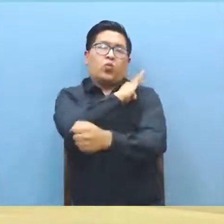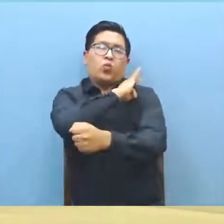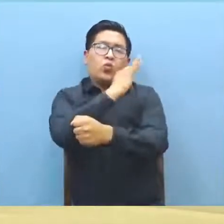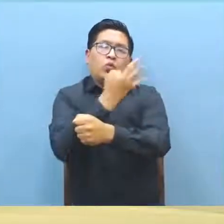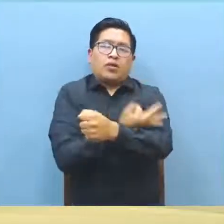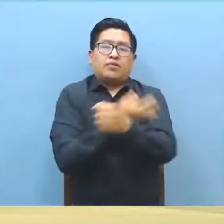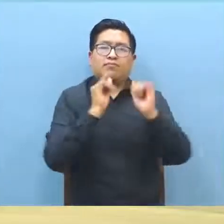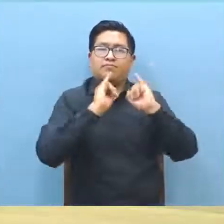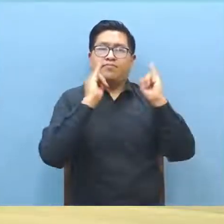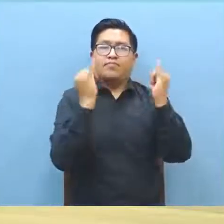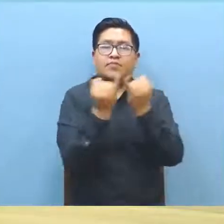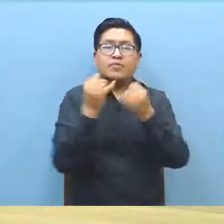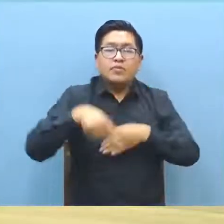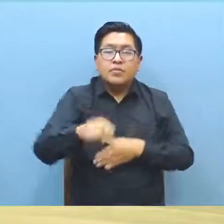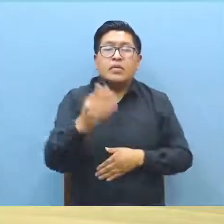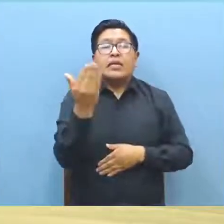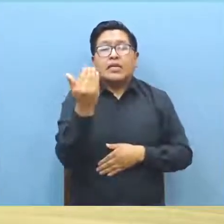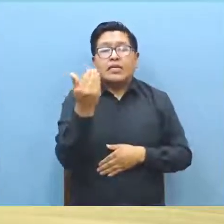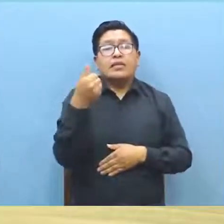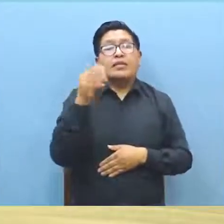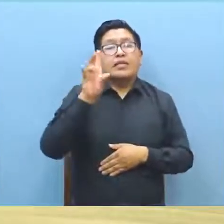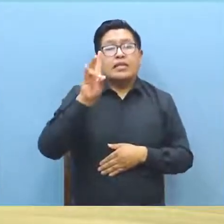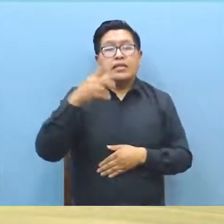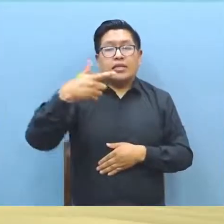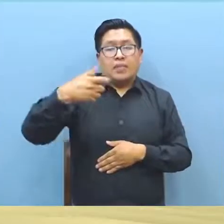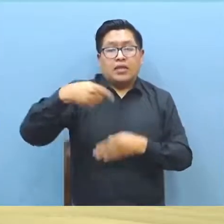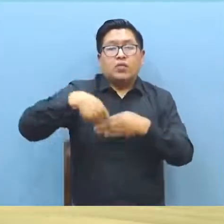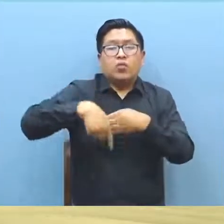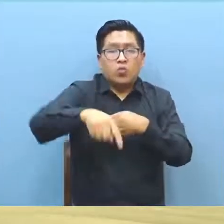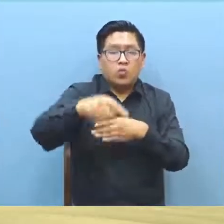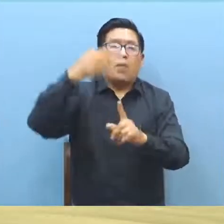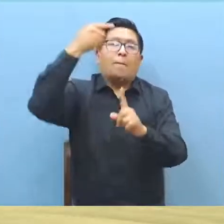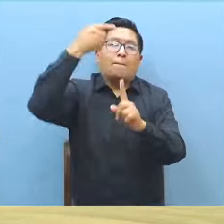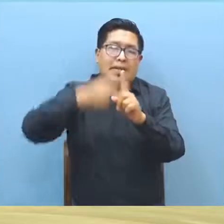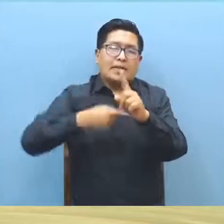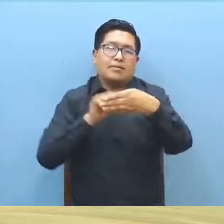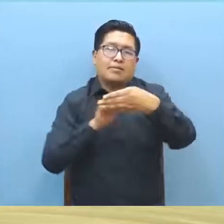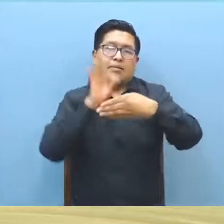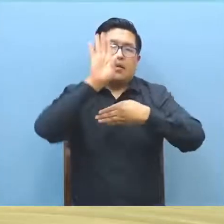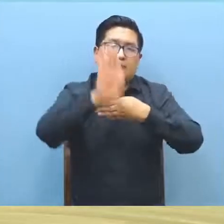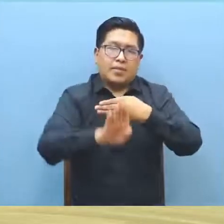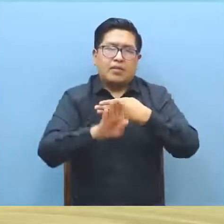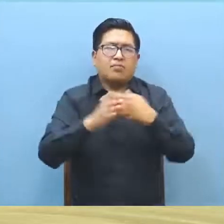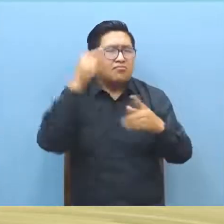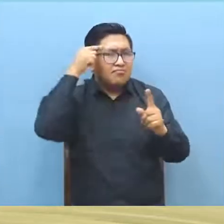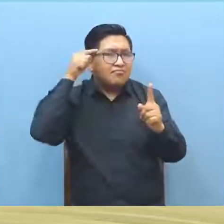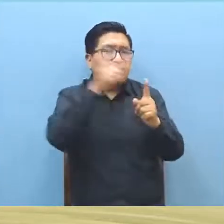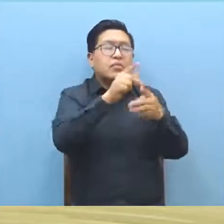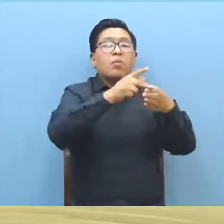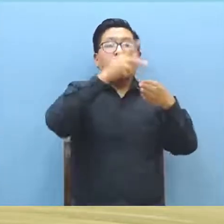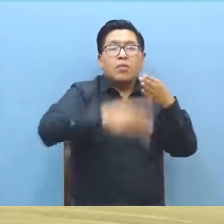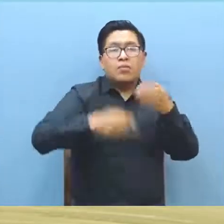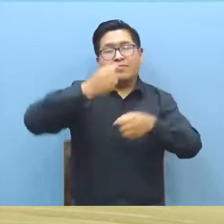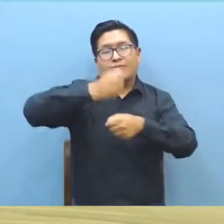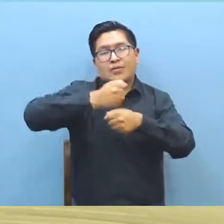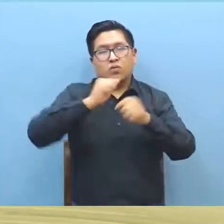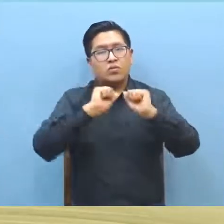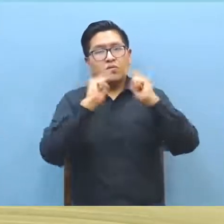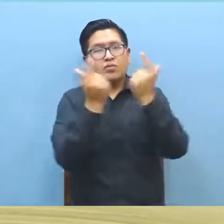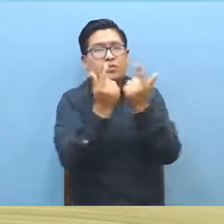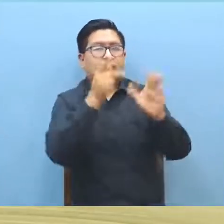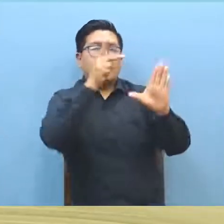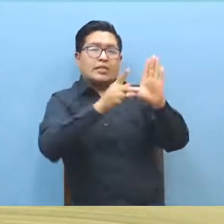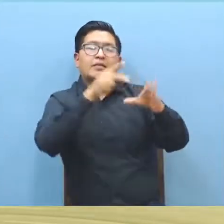institucional el 15, 17 y 21 del presente mes para profesionales, trabajadores sociales y